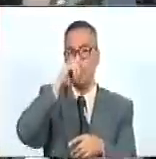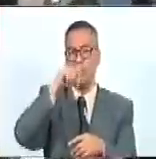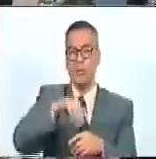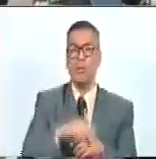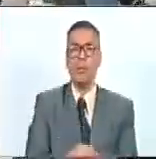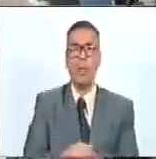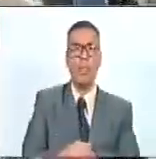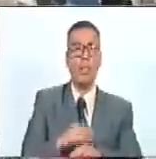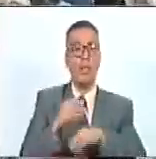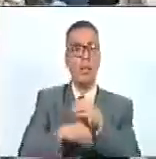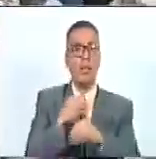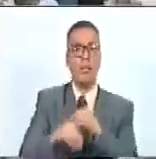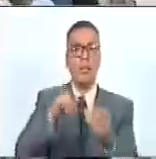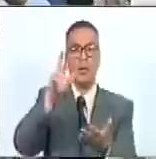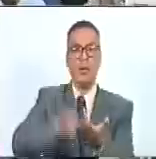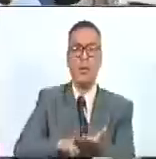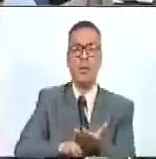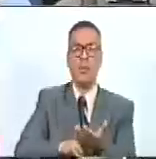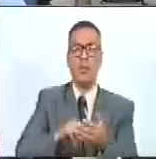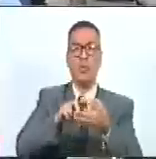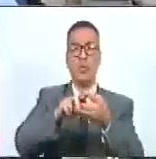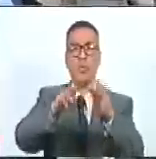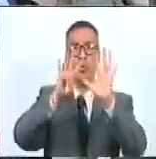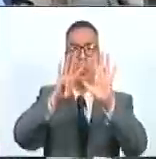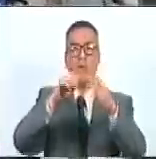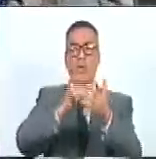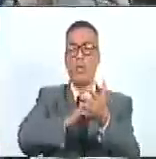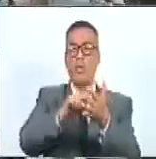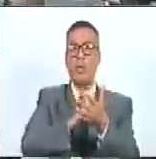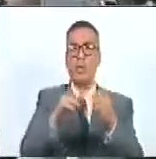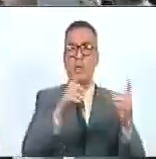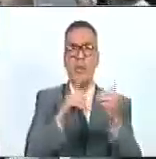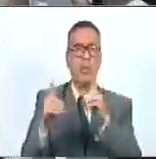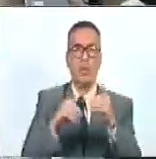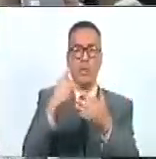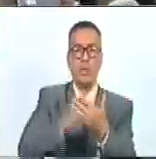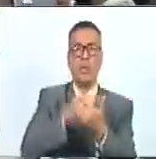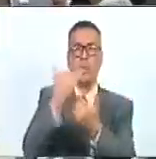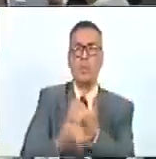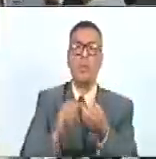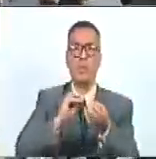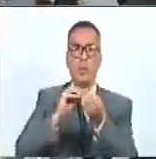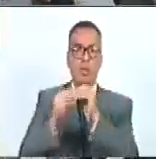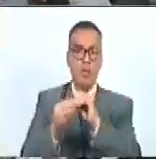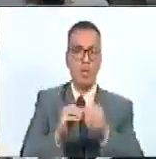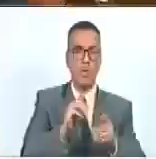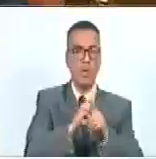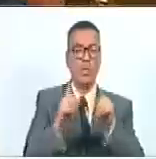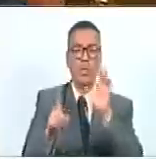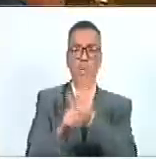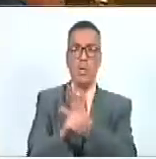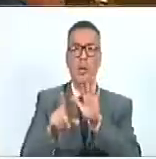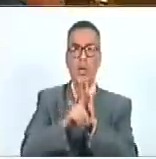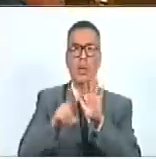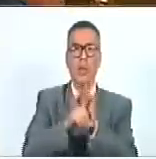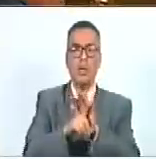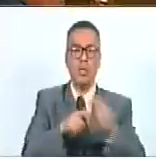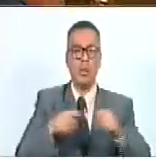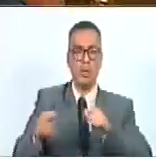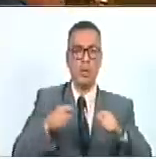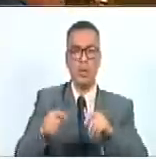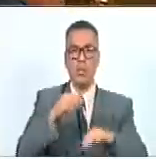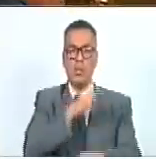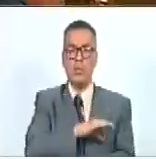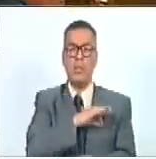curso, en relación a la aprobación de nueve artículos en la segunda discusión del proyecto de reforma de la Ley Orgánica de la Contraloría